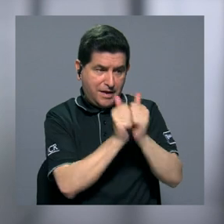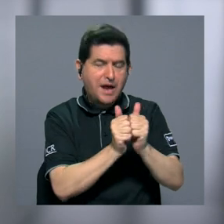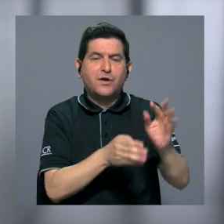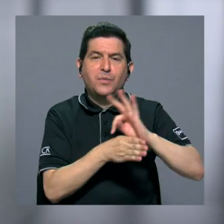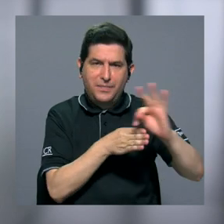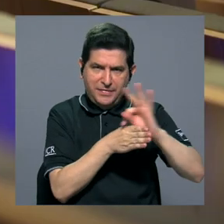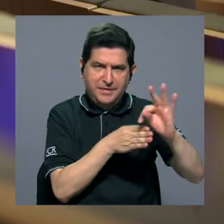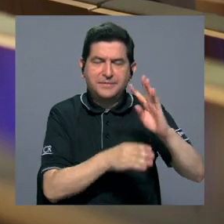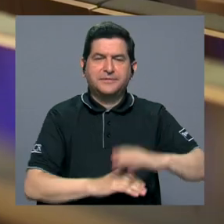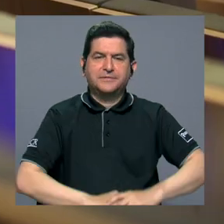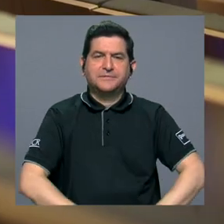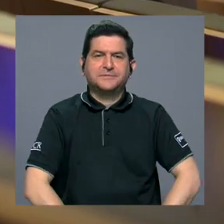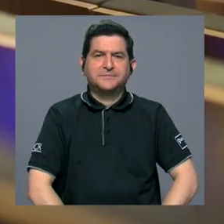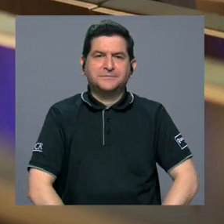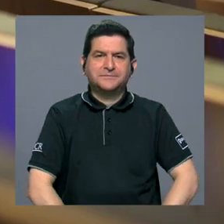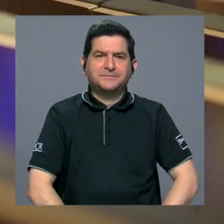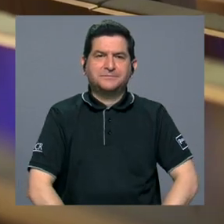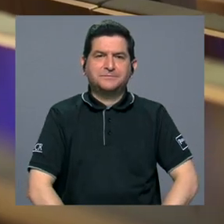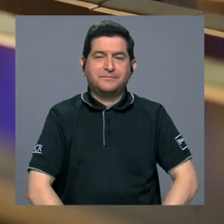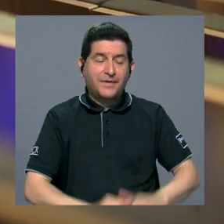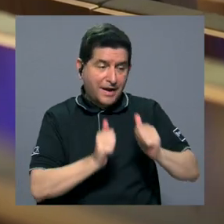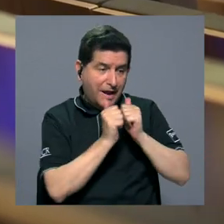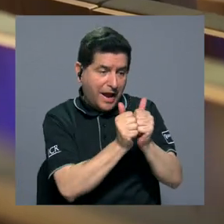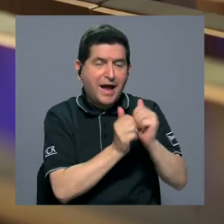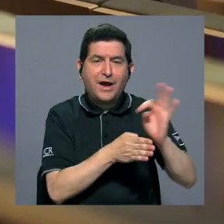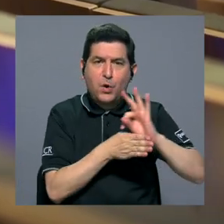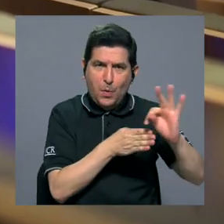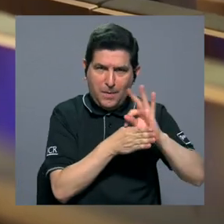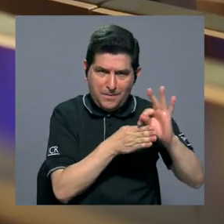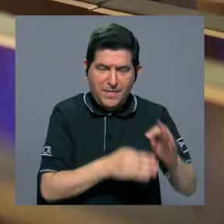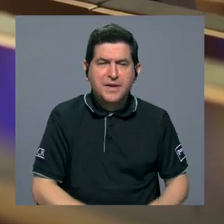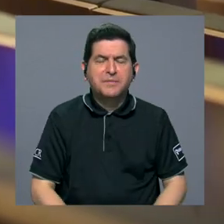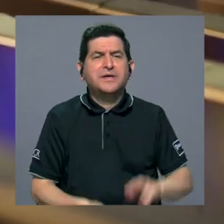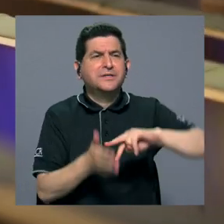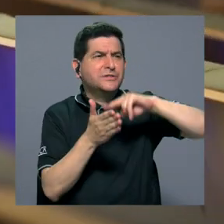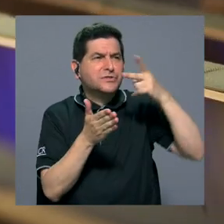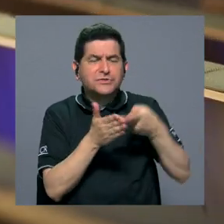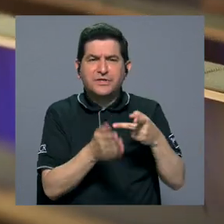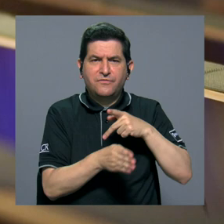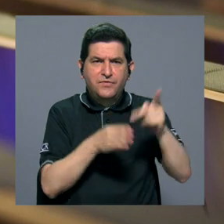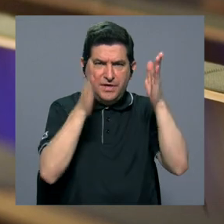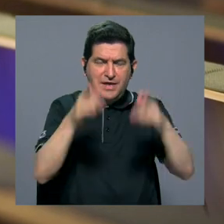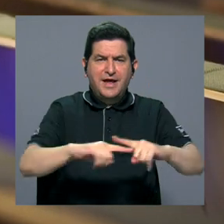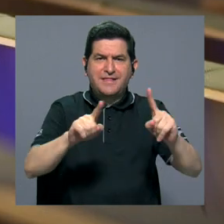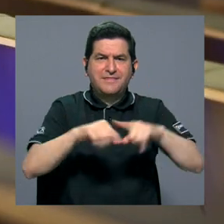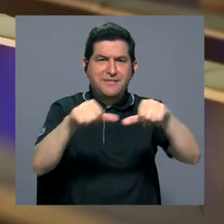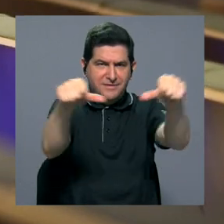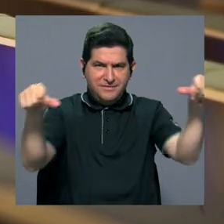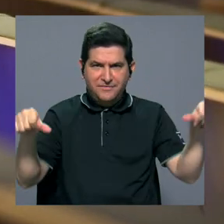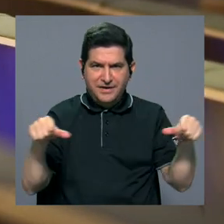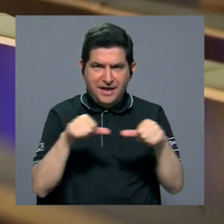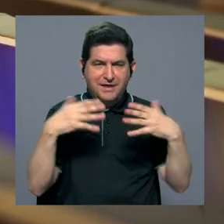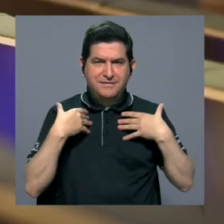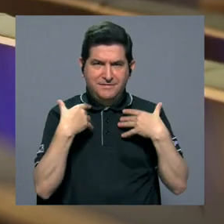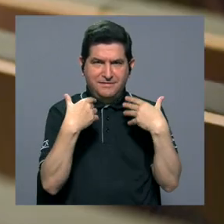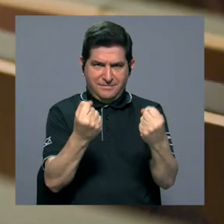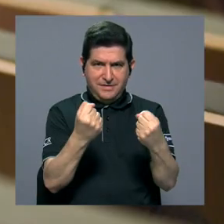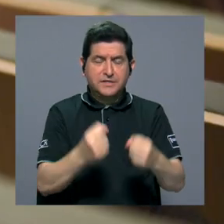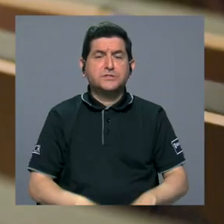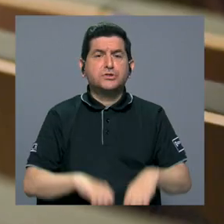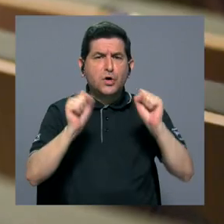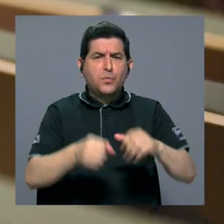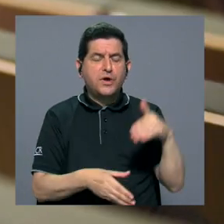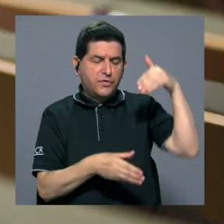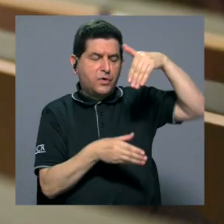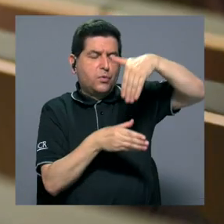terapéutico. El acompañamiento terapéutico supone que profesionales de diferentes ramas de la salud puedan